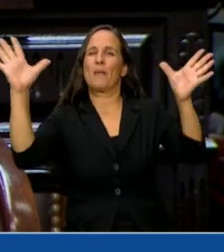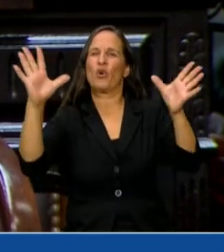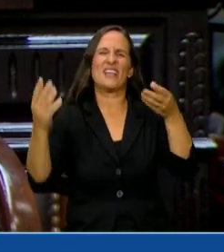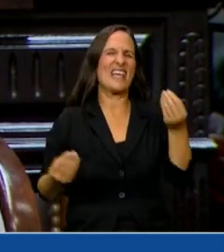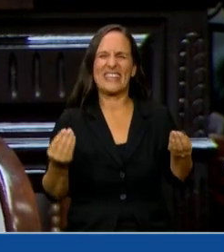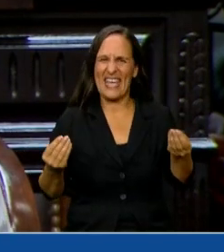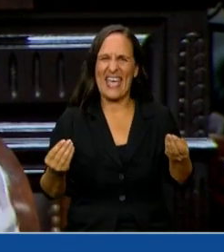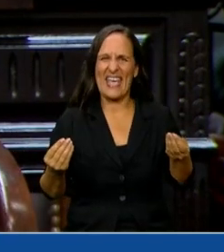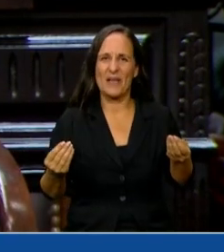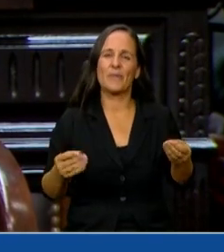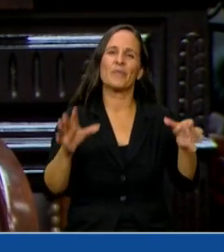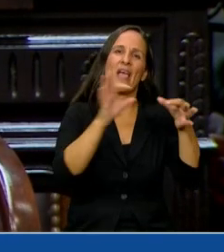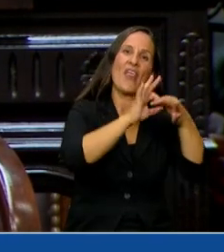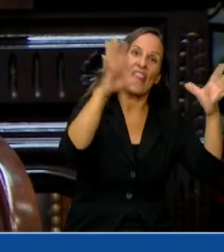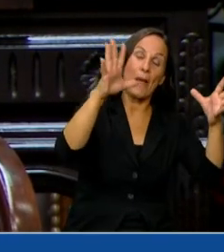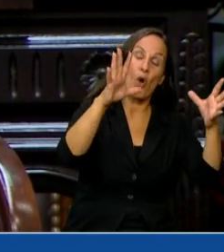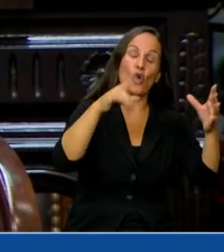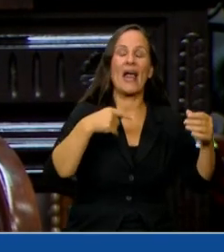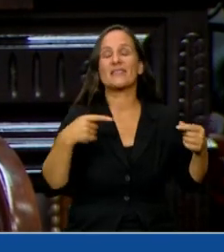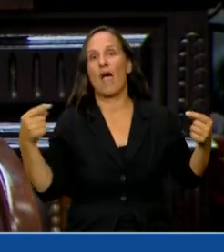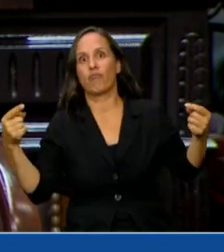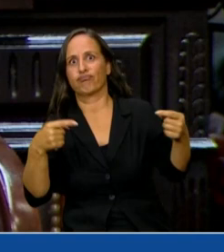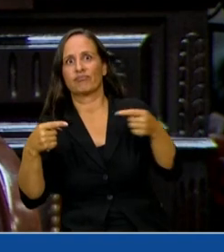será democracia versus corporaciones.